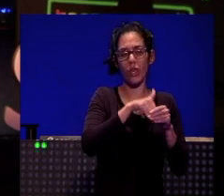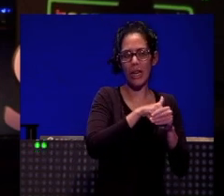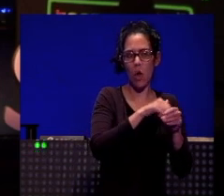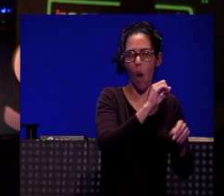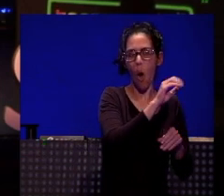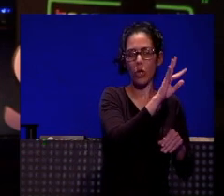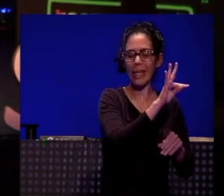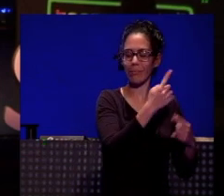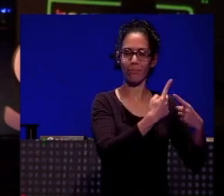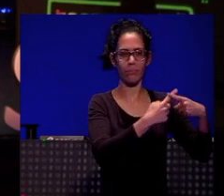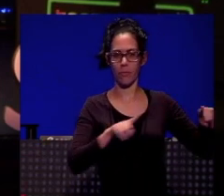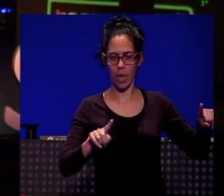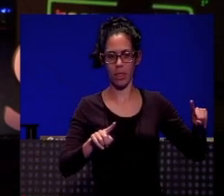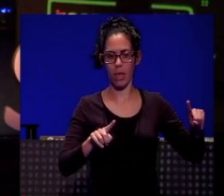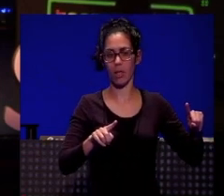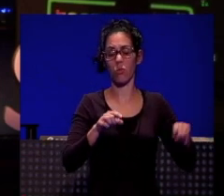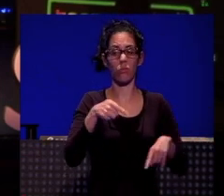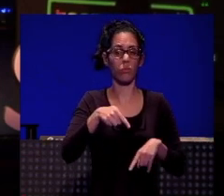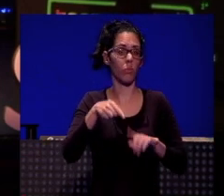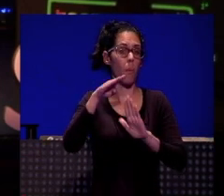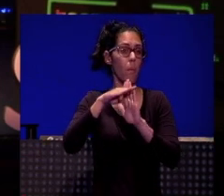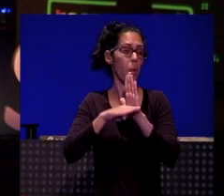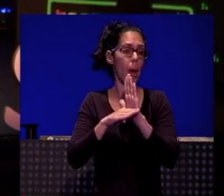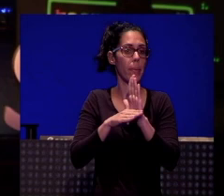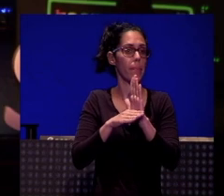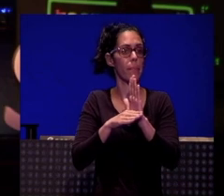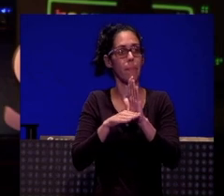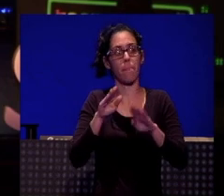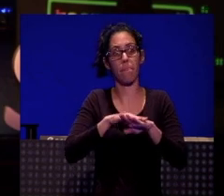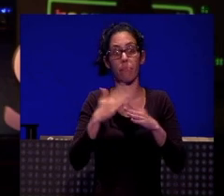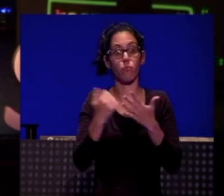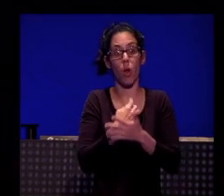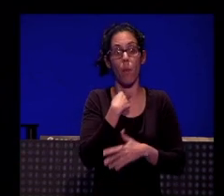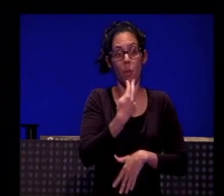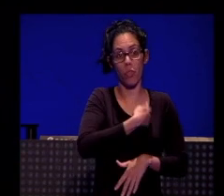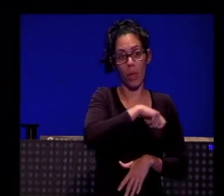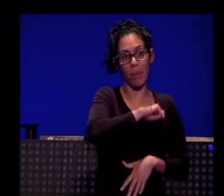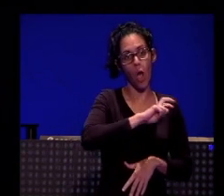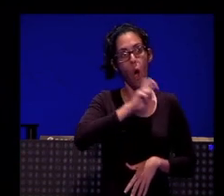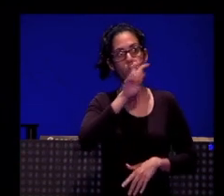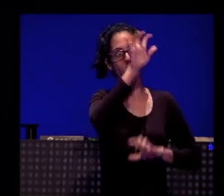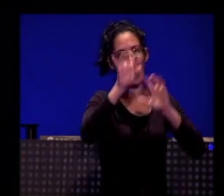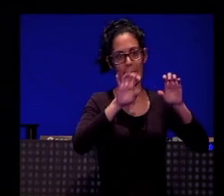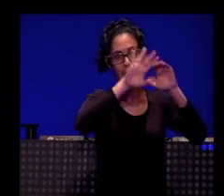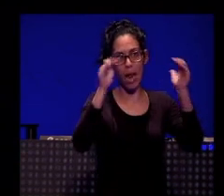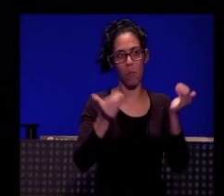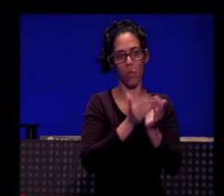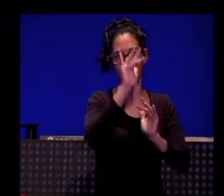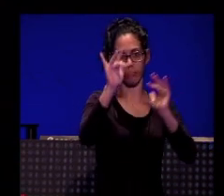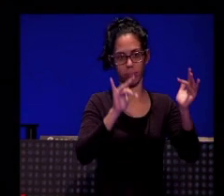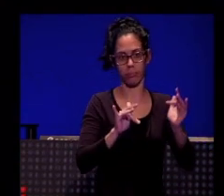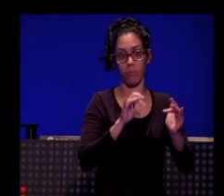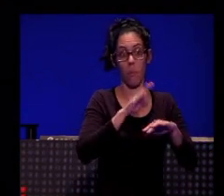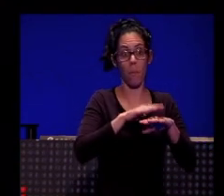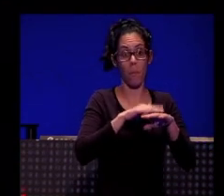Es algo diferente, ¿no? Es como un canal contenedor de toda la voz de España y de otros países del mundo, que para el